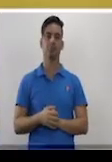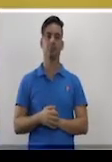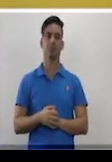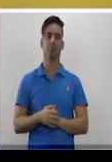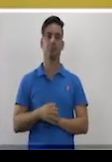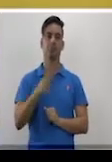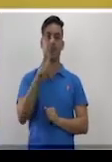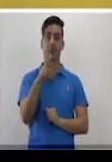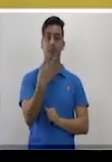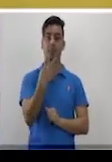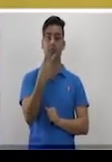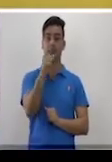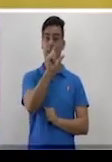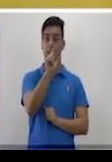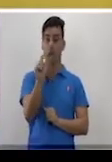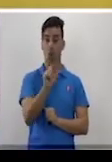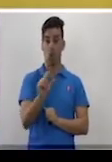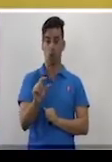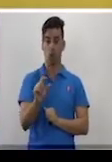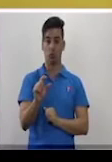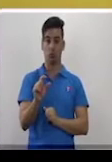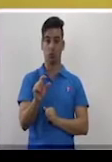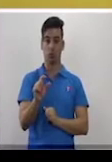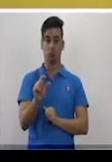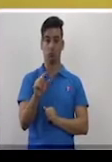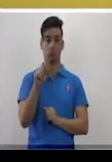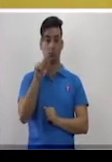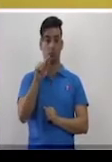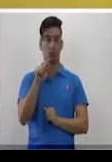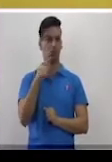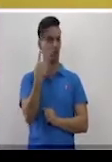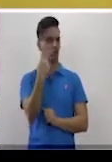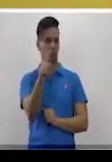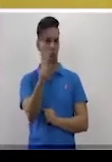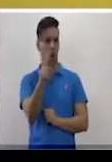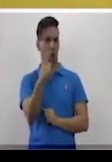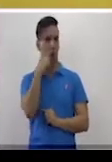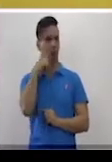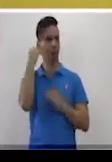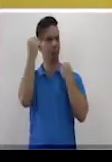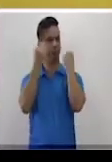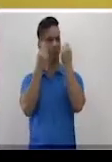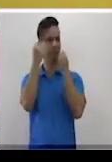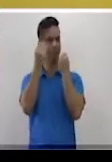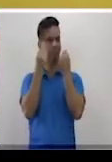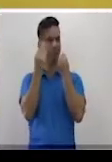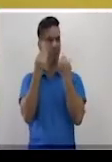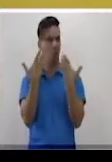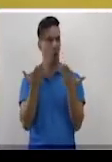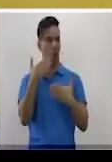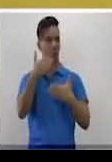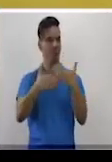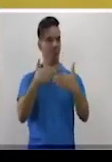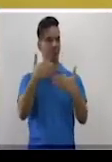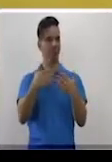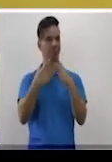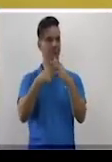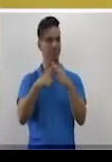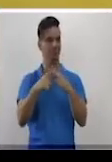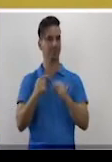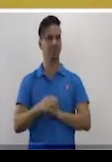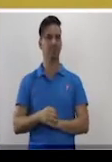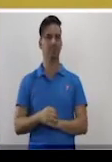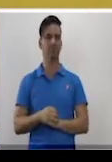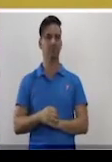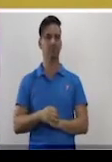fila, ni te lo voy a mencionar. Te lo dejo para que lo trabajes tú solo en casa. Miremos entonces la tercera